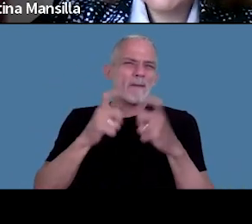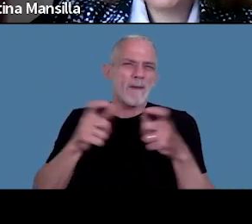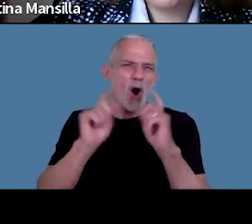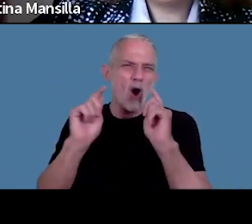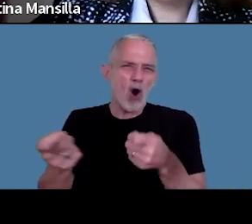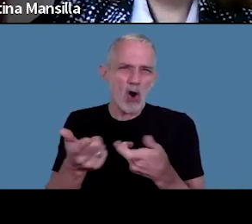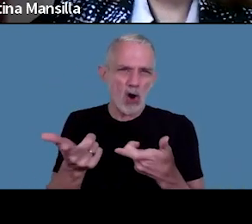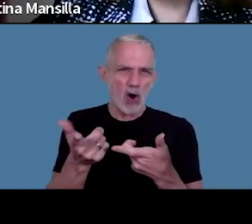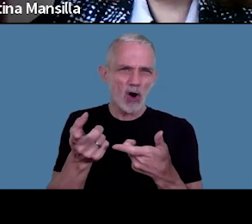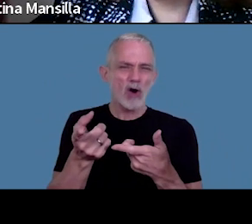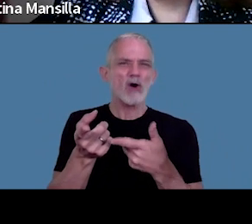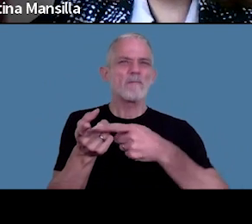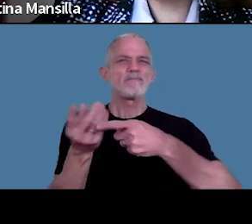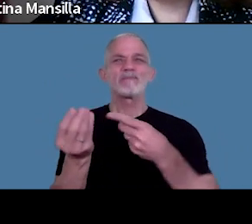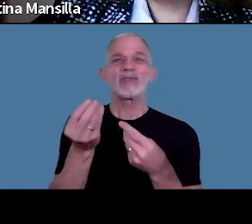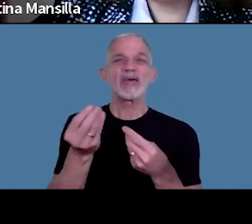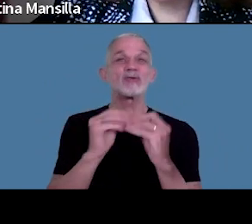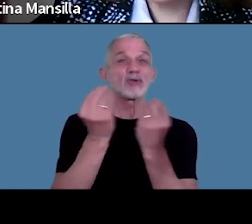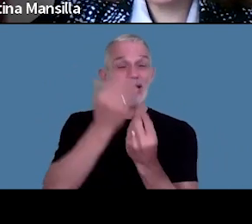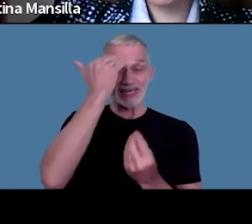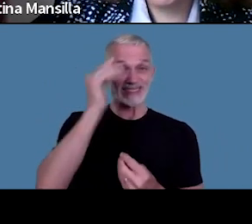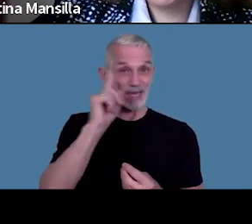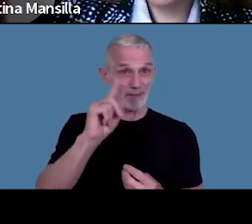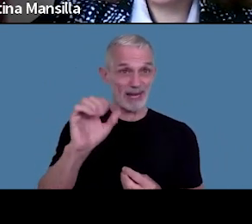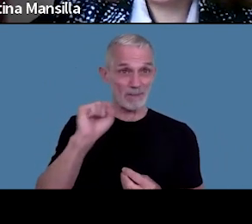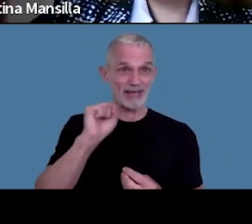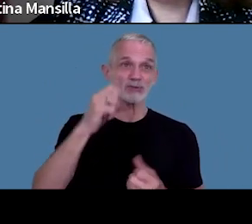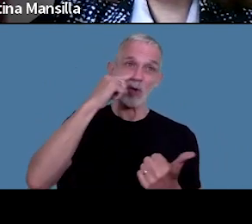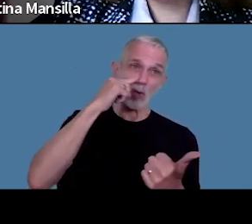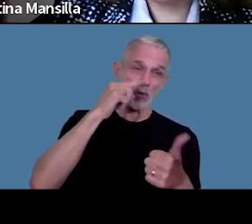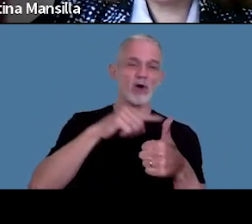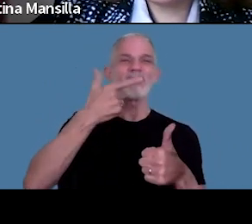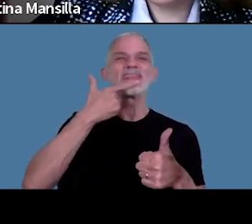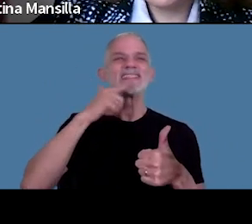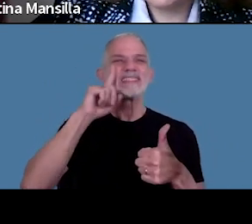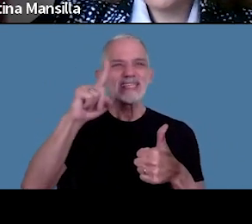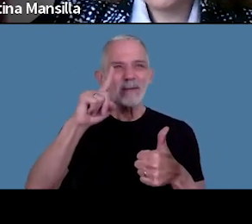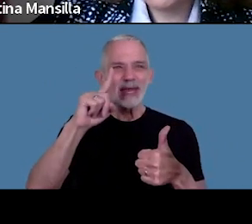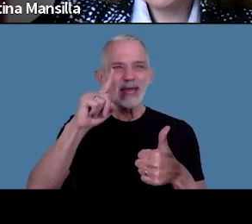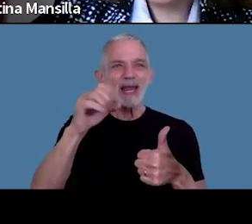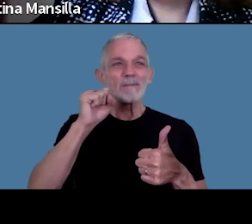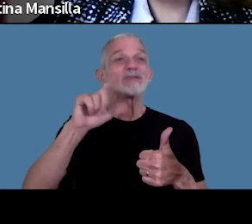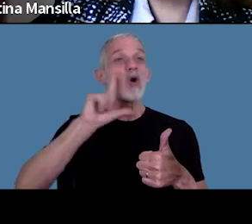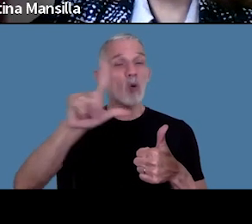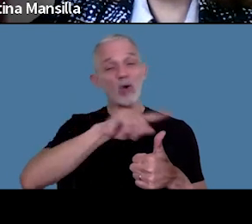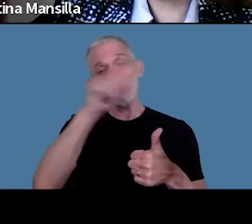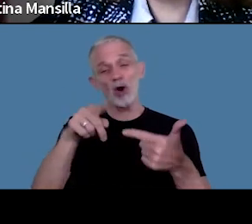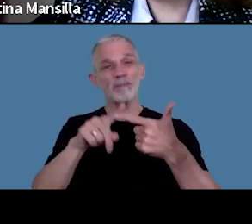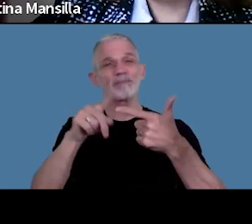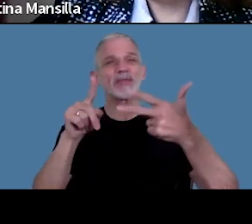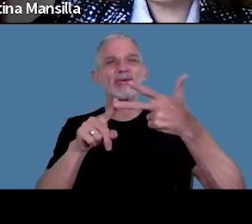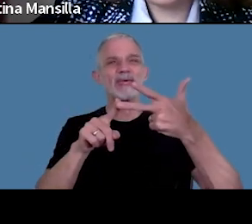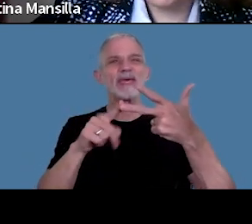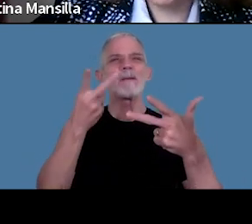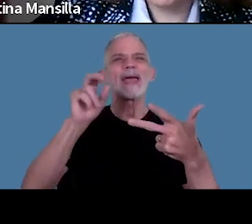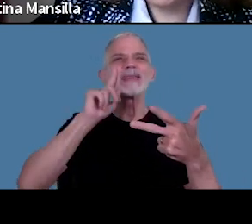remunerativo de 15.000 pesos en junio 17.000 en julio y 20